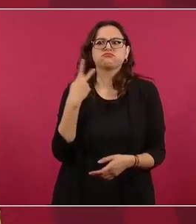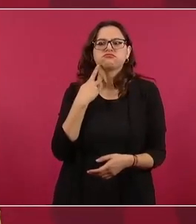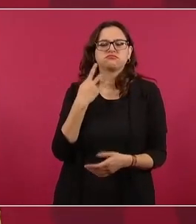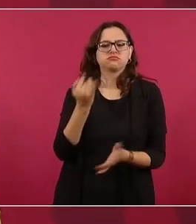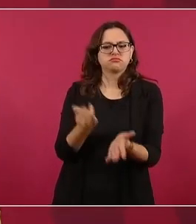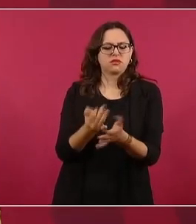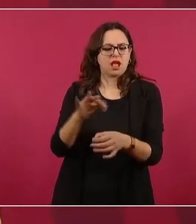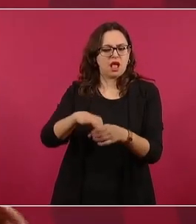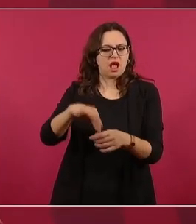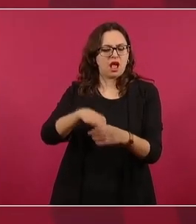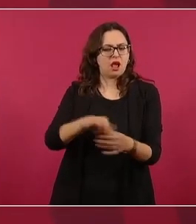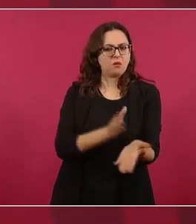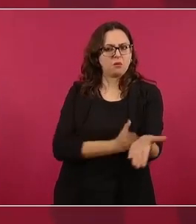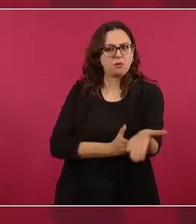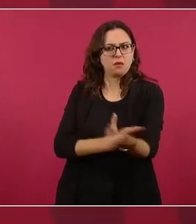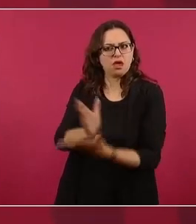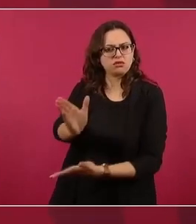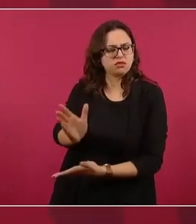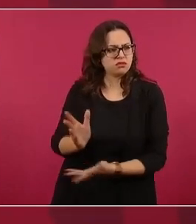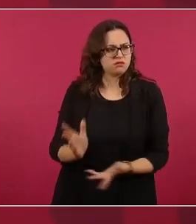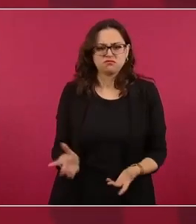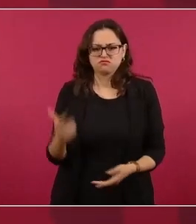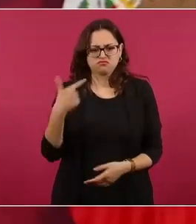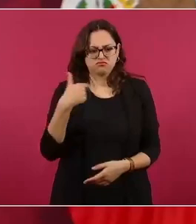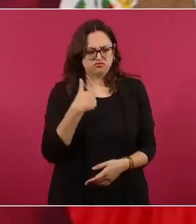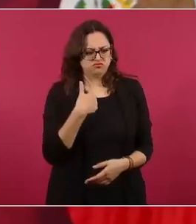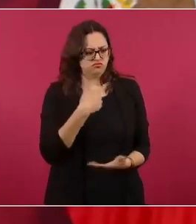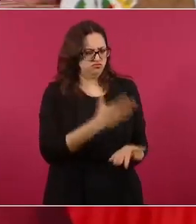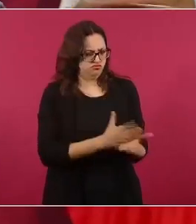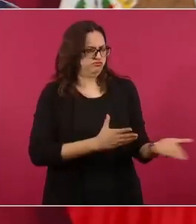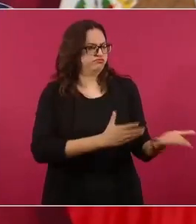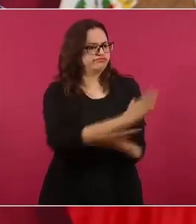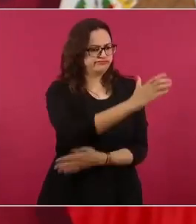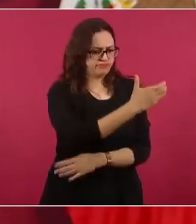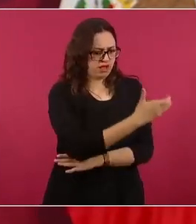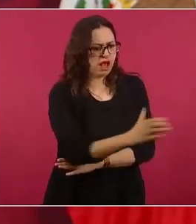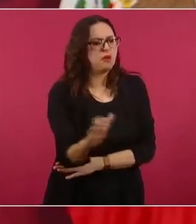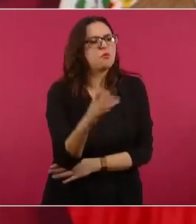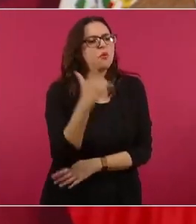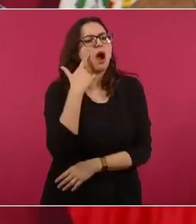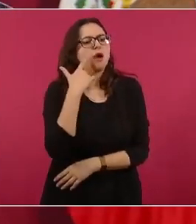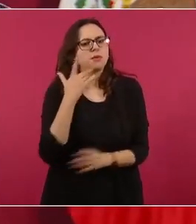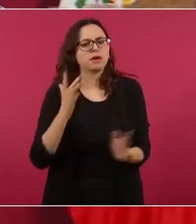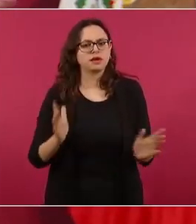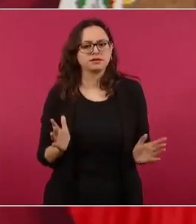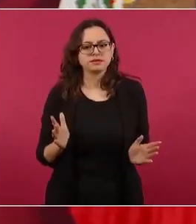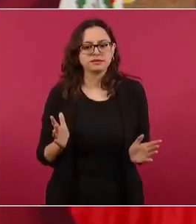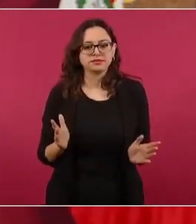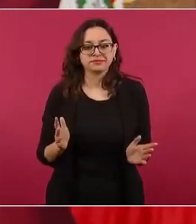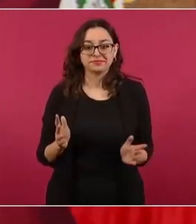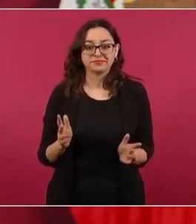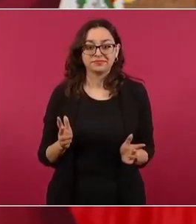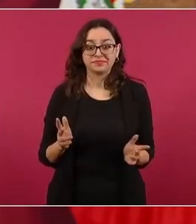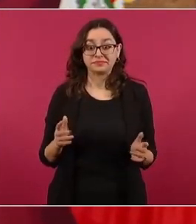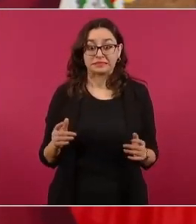fue así pues